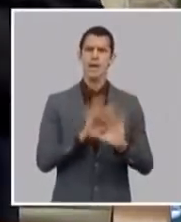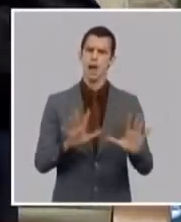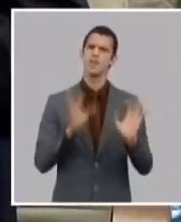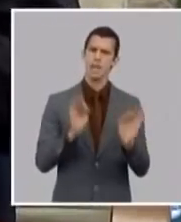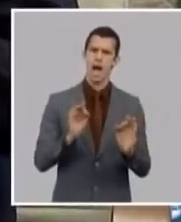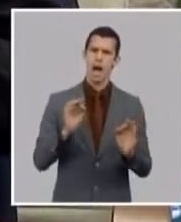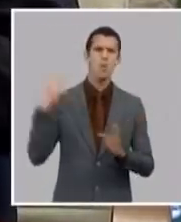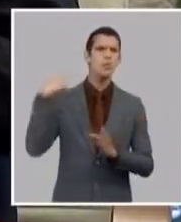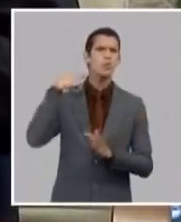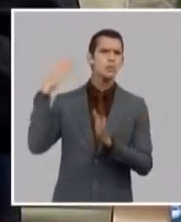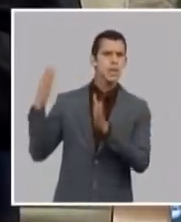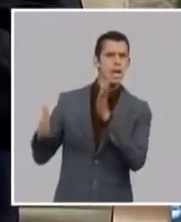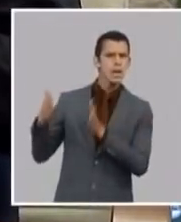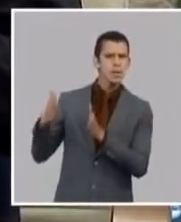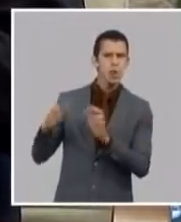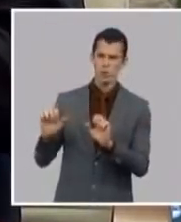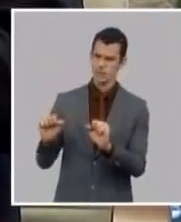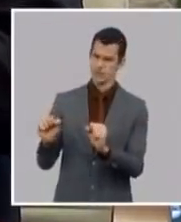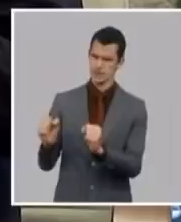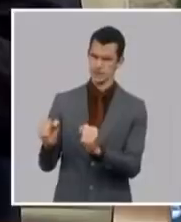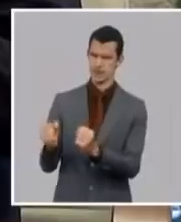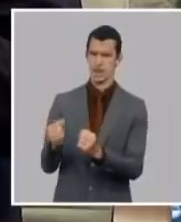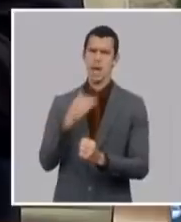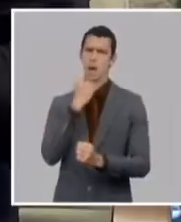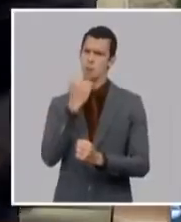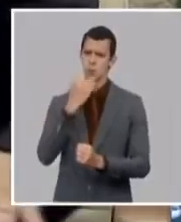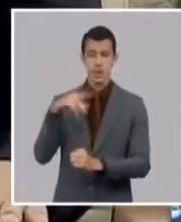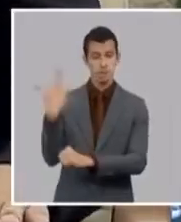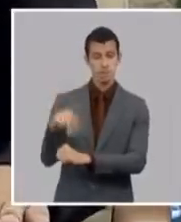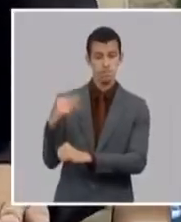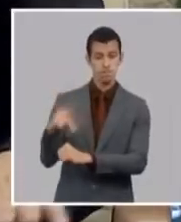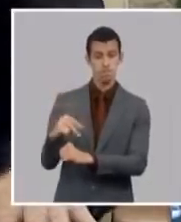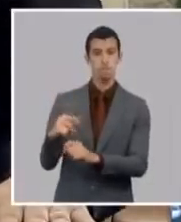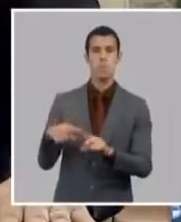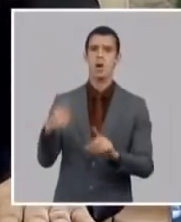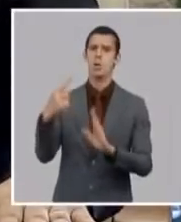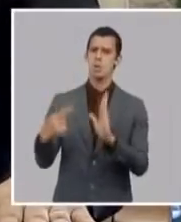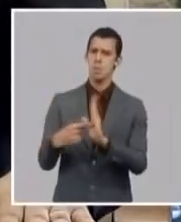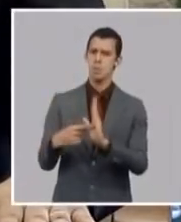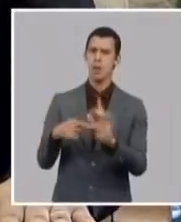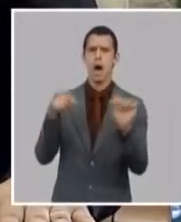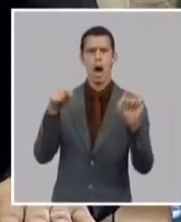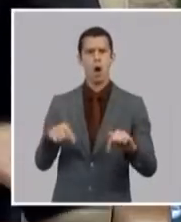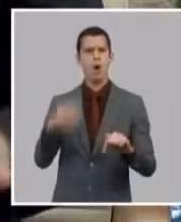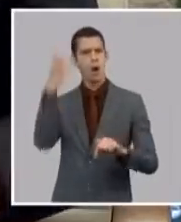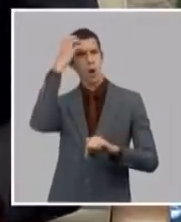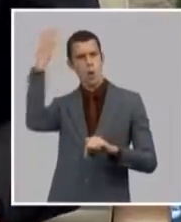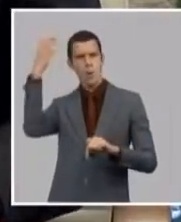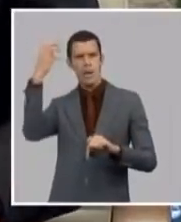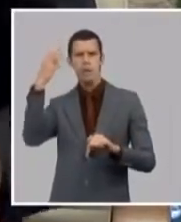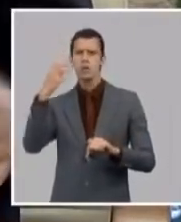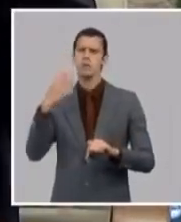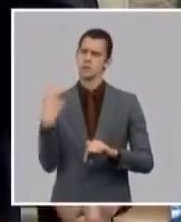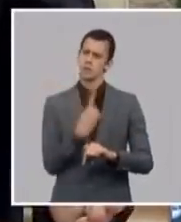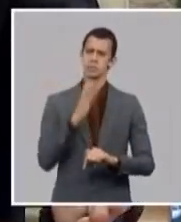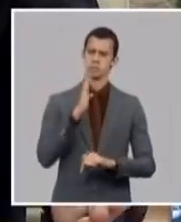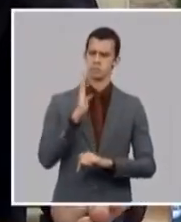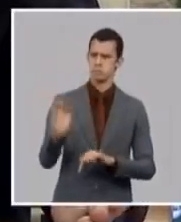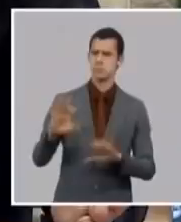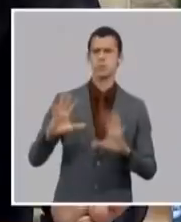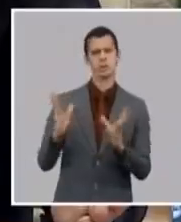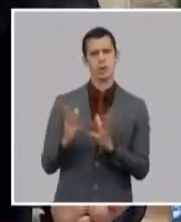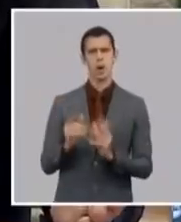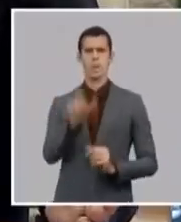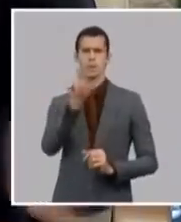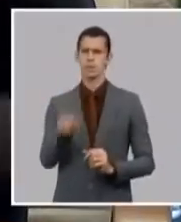de ellos independientemente que siempre como gobierno hemos respetado el derecho de las personas a decidir donde quieren